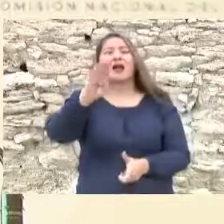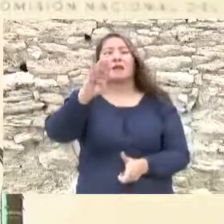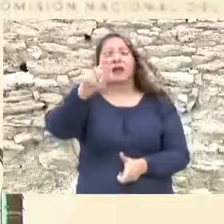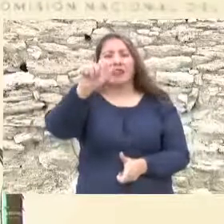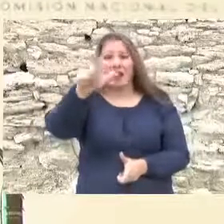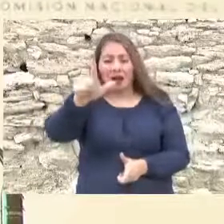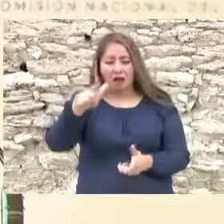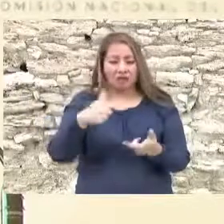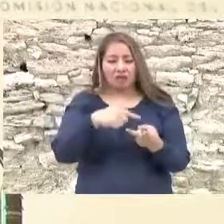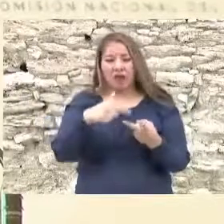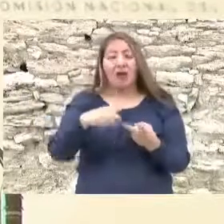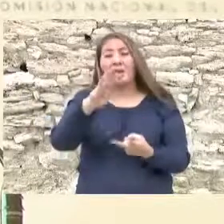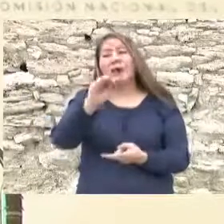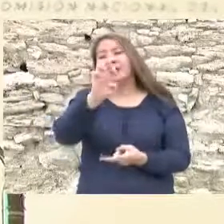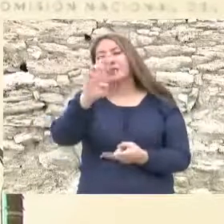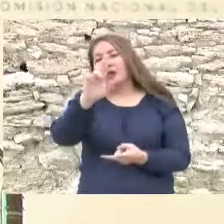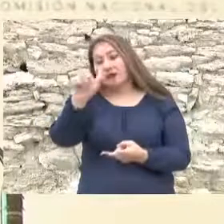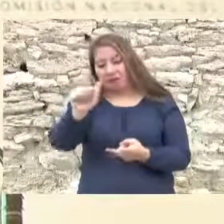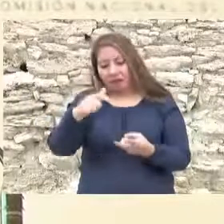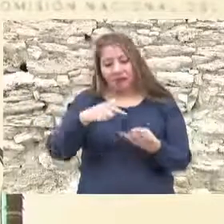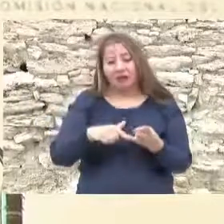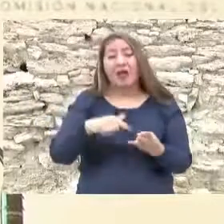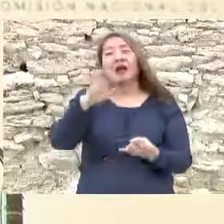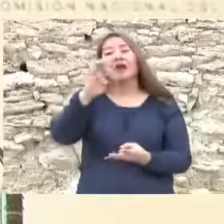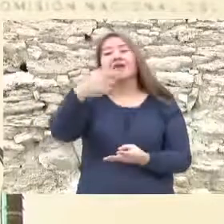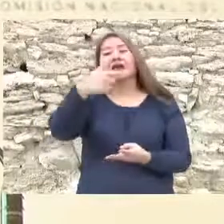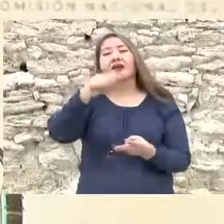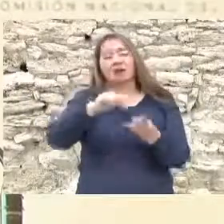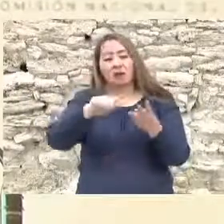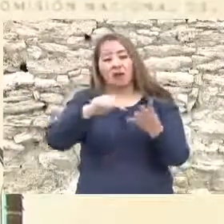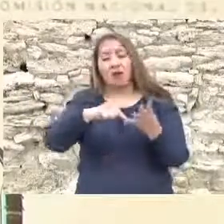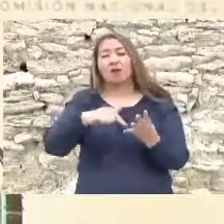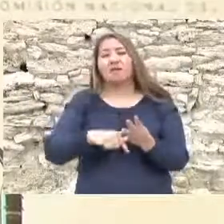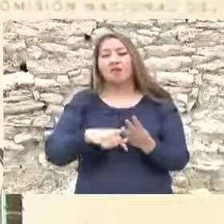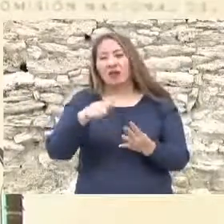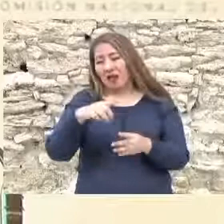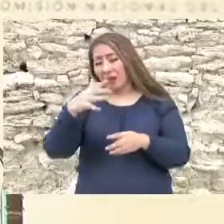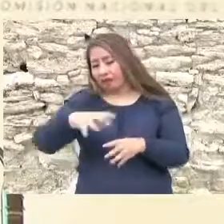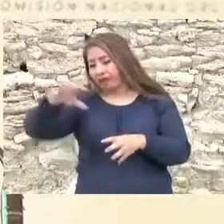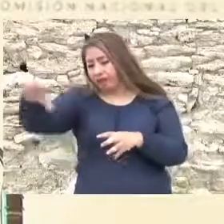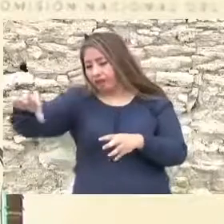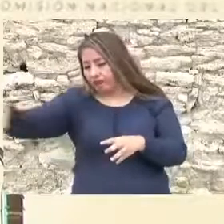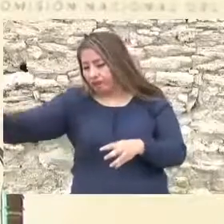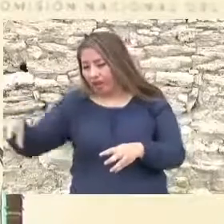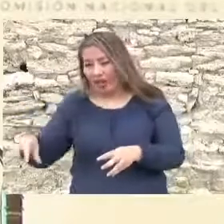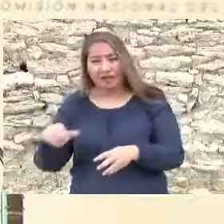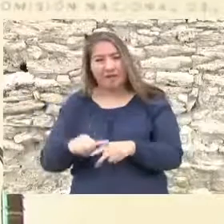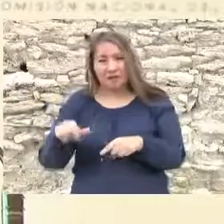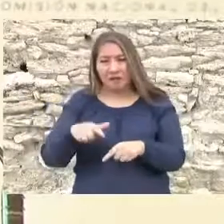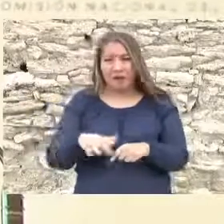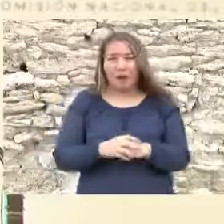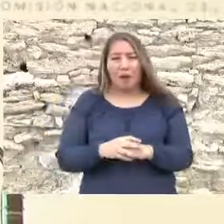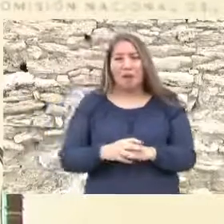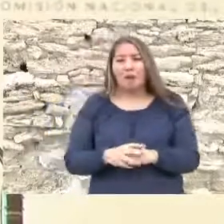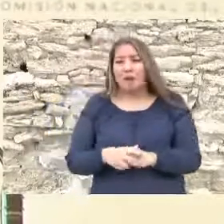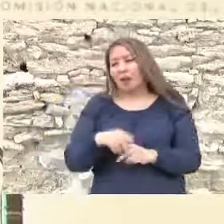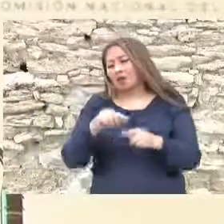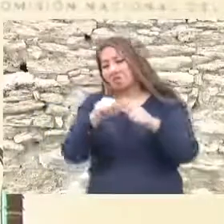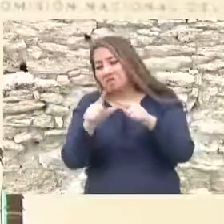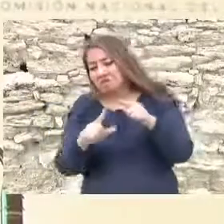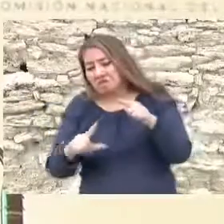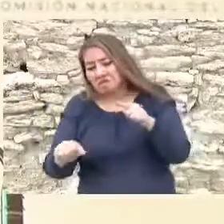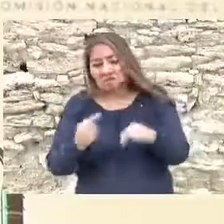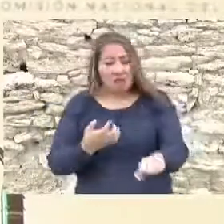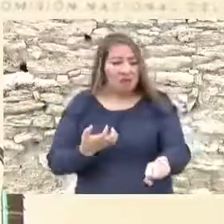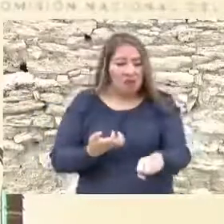Pileta, Escobedo, Anteojos y con la participación, como lo mencionó el gobernador, de los tres niveles de gobierno, del gobierno del estado, de